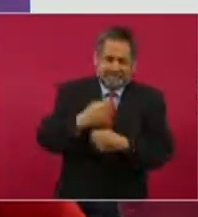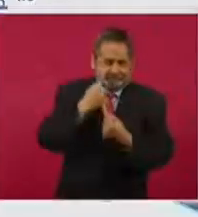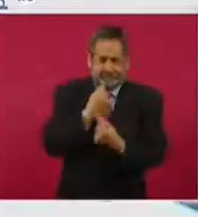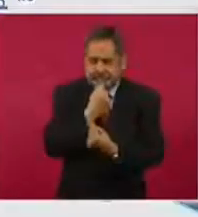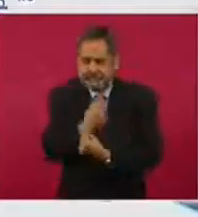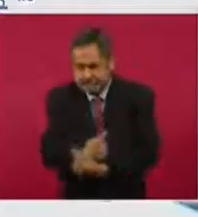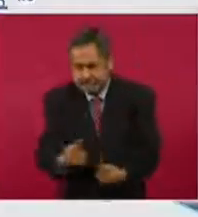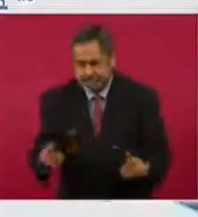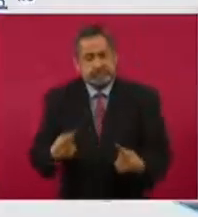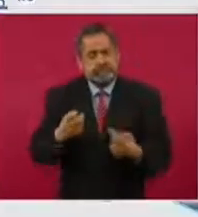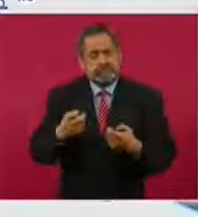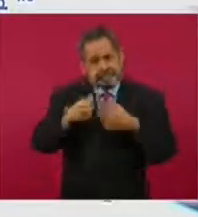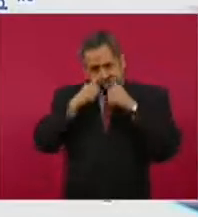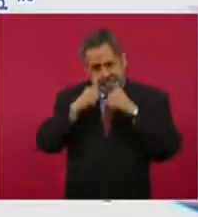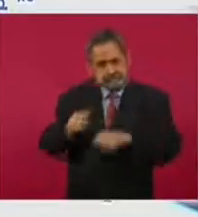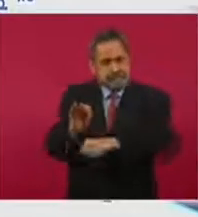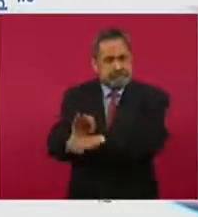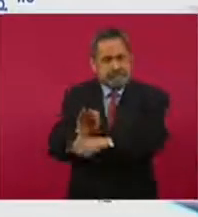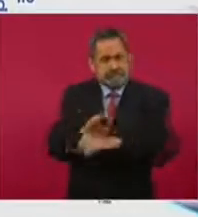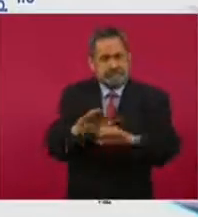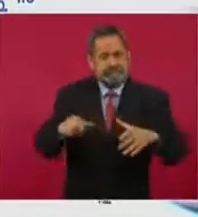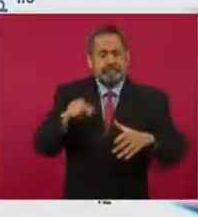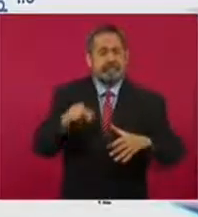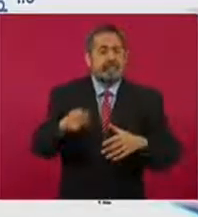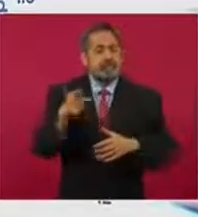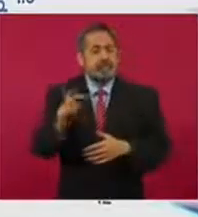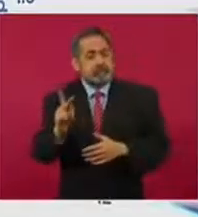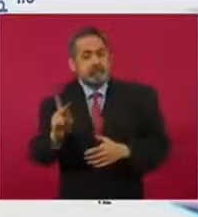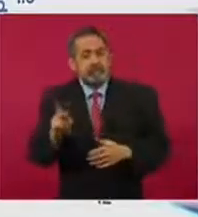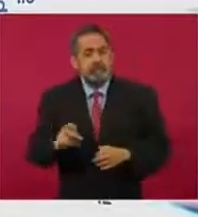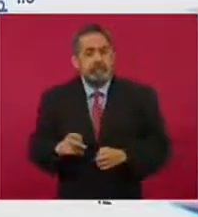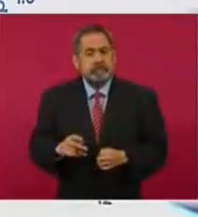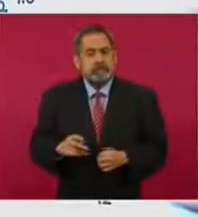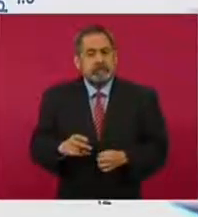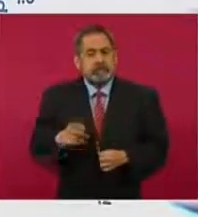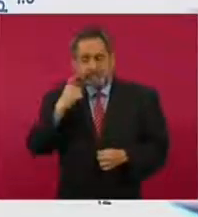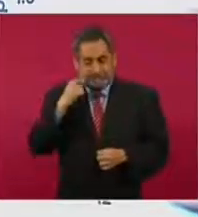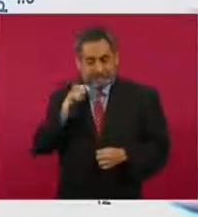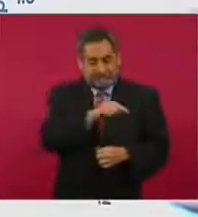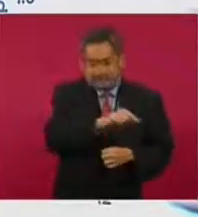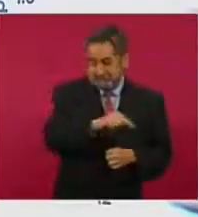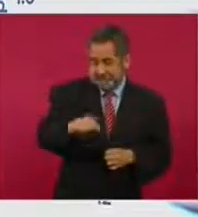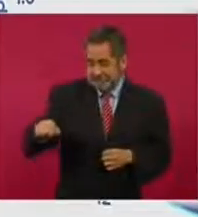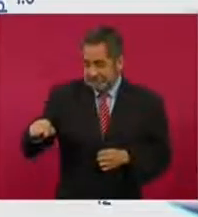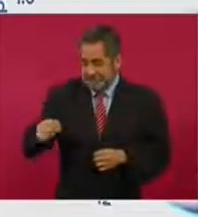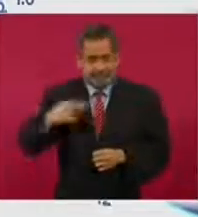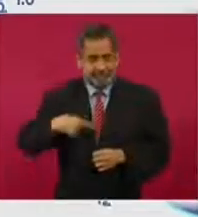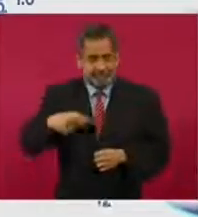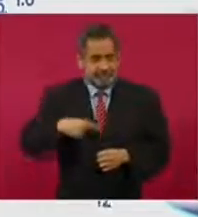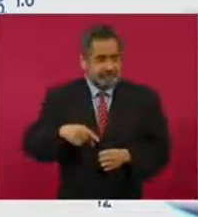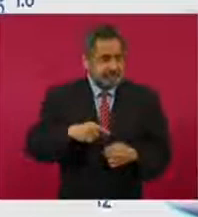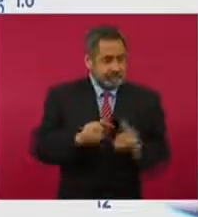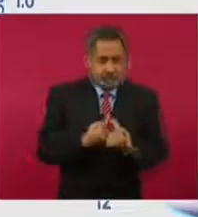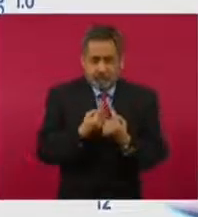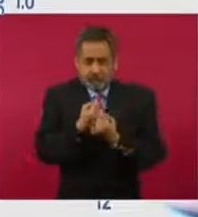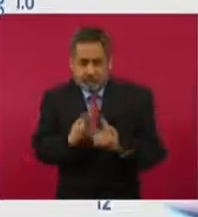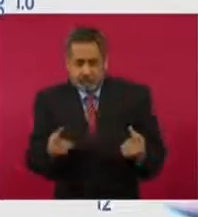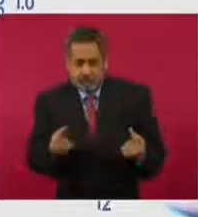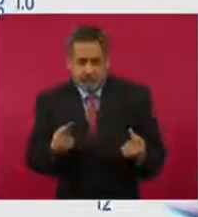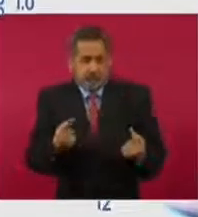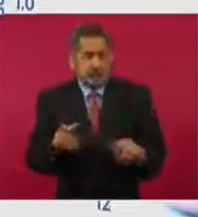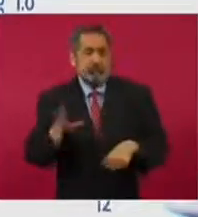una de las mayores protecciones. Sin embargo, la probabilidad de que una persona menor de edad